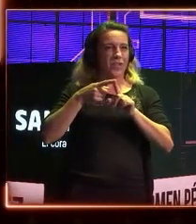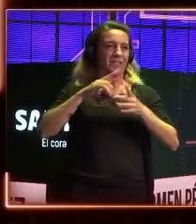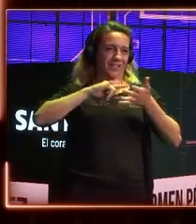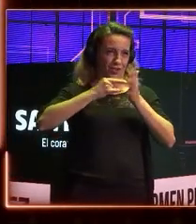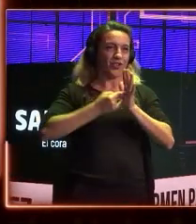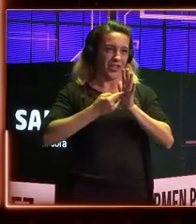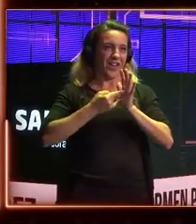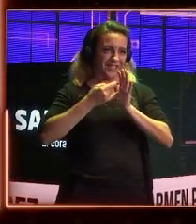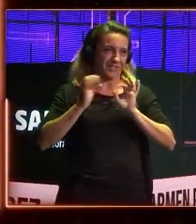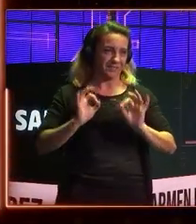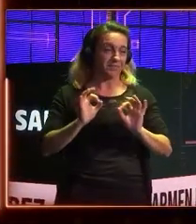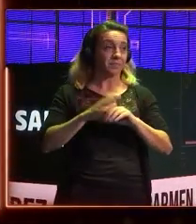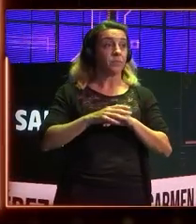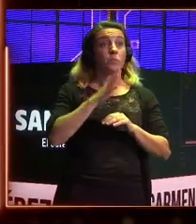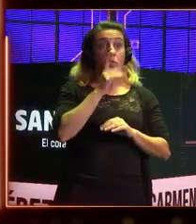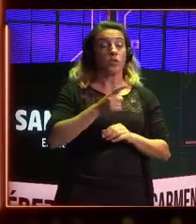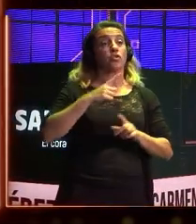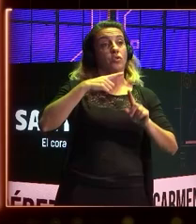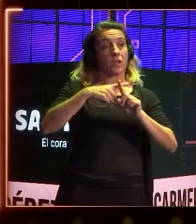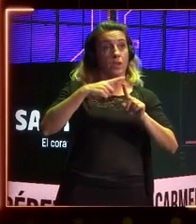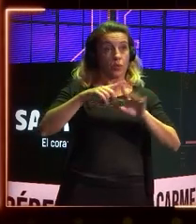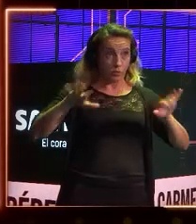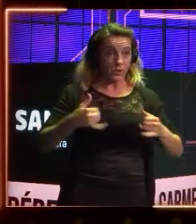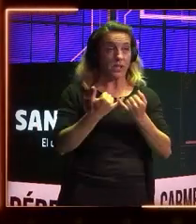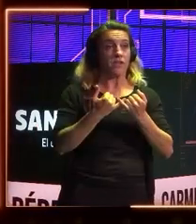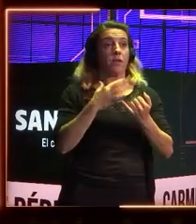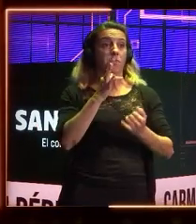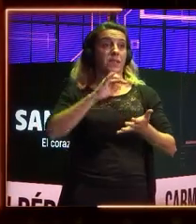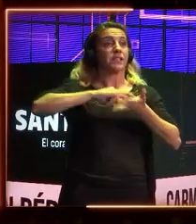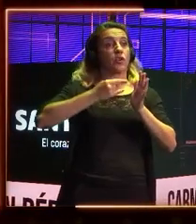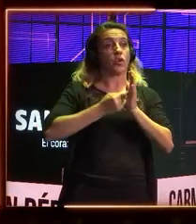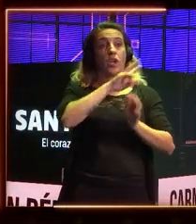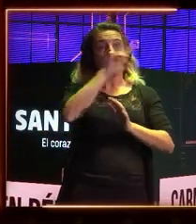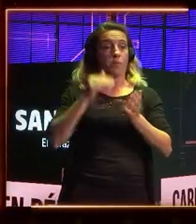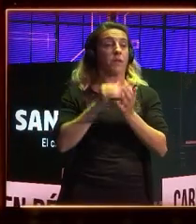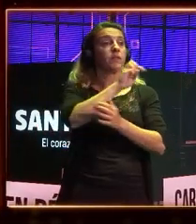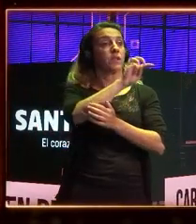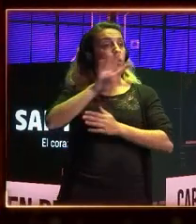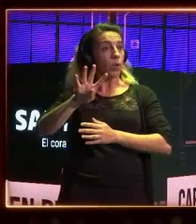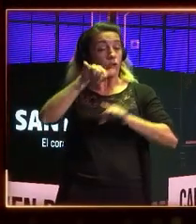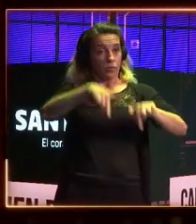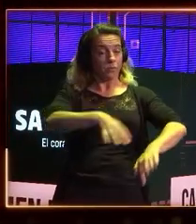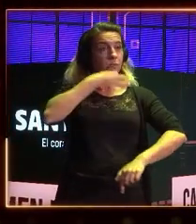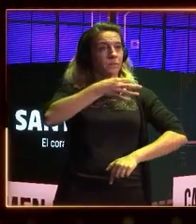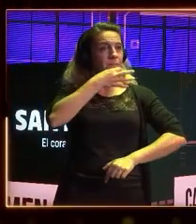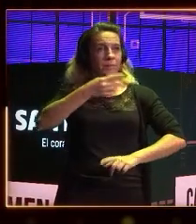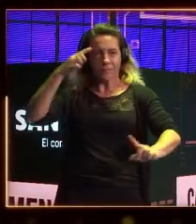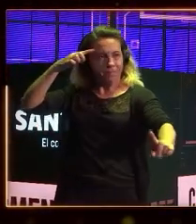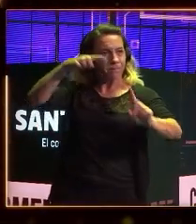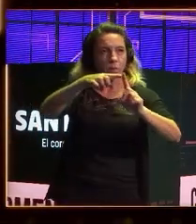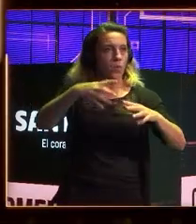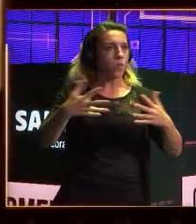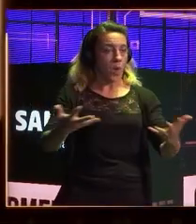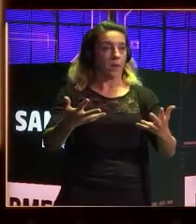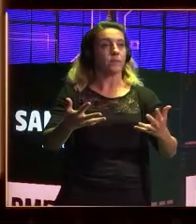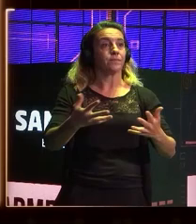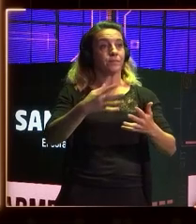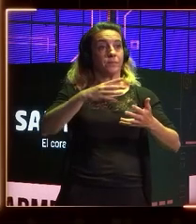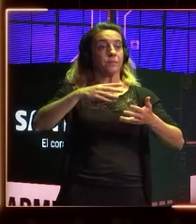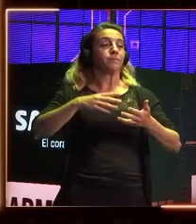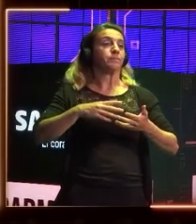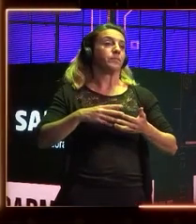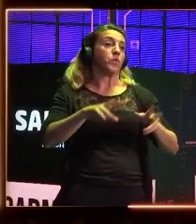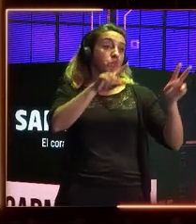Por eso, Santa Cruz de Tenerife y Tecnológica 2024, lo que pretende esta tarde es acercarles las nuevas